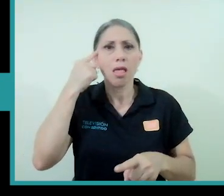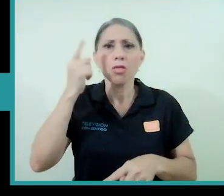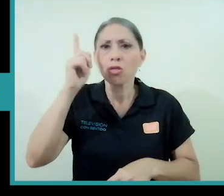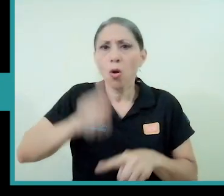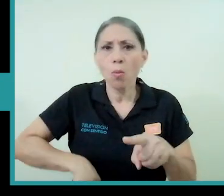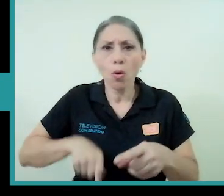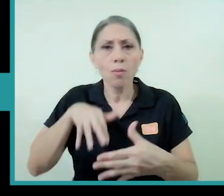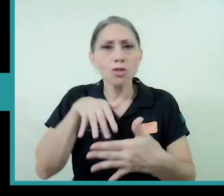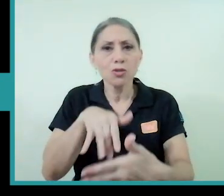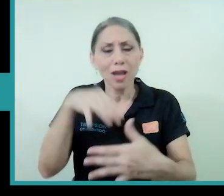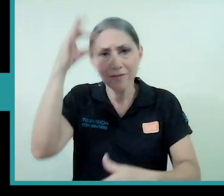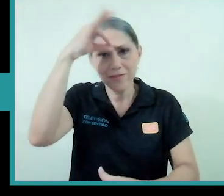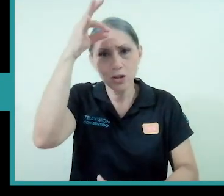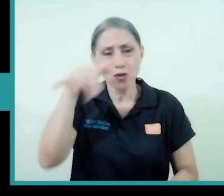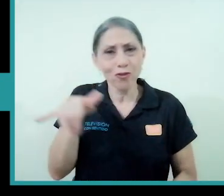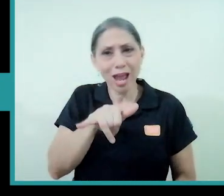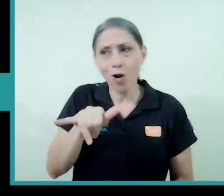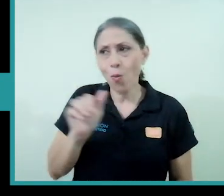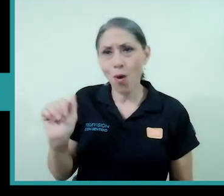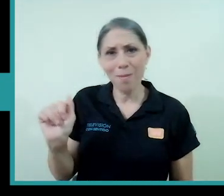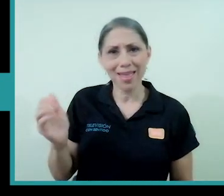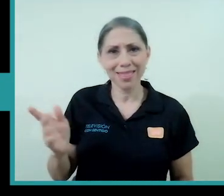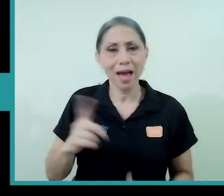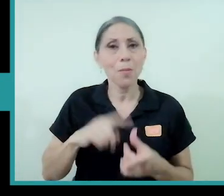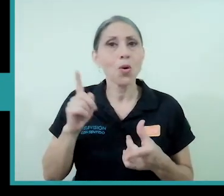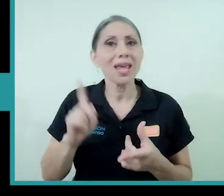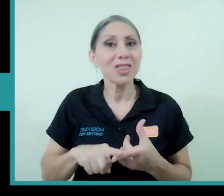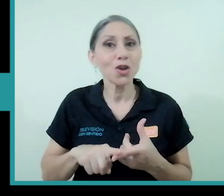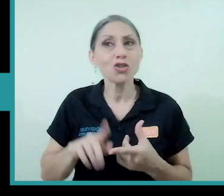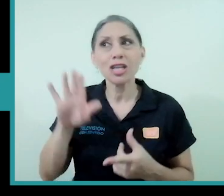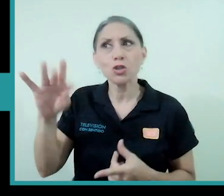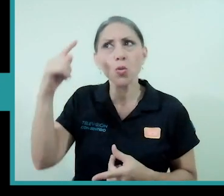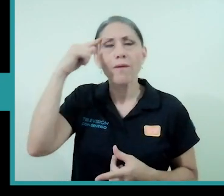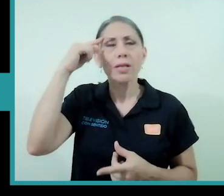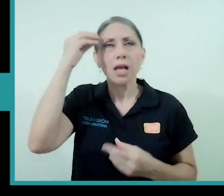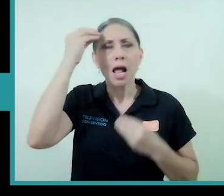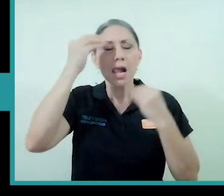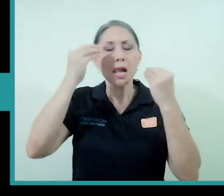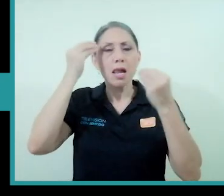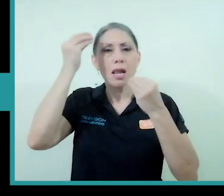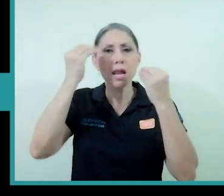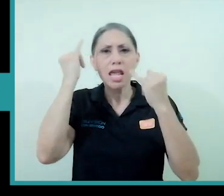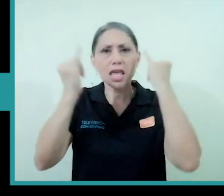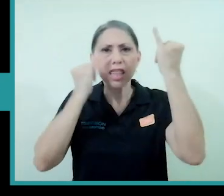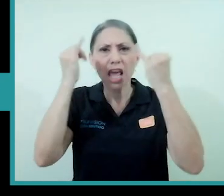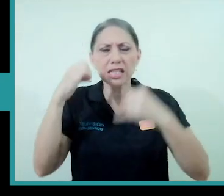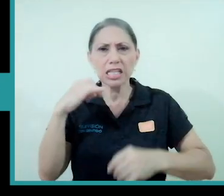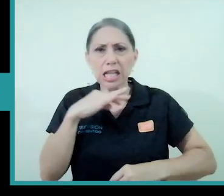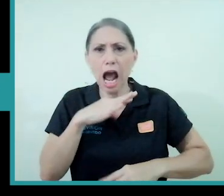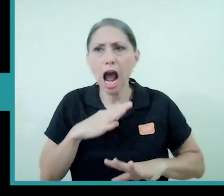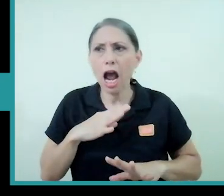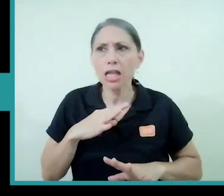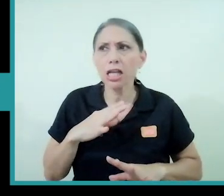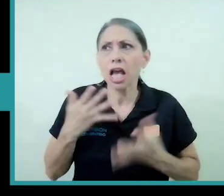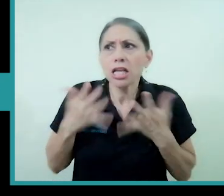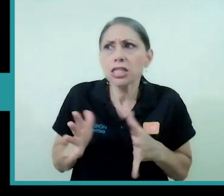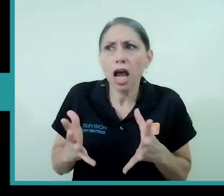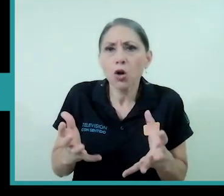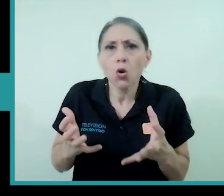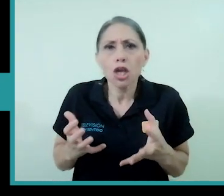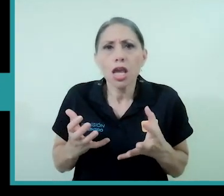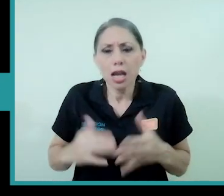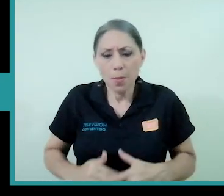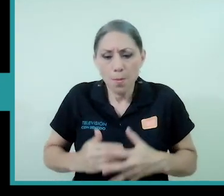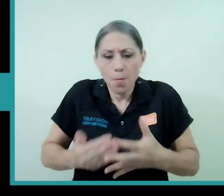estudiar filosofía como Amanda ¿verdad? pues entonces la cabeza se le llena de ideas extrañas y ya no quiere procrear ni